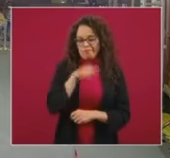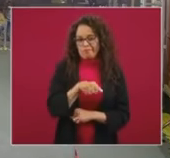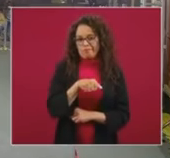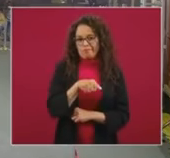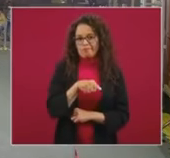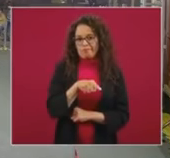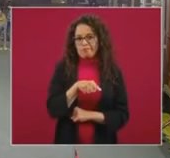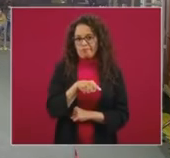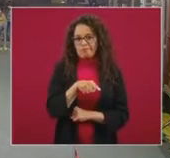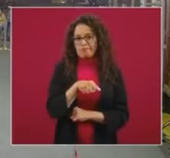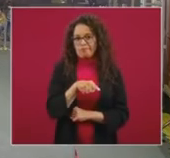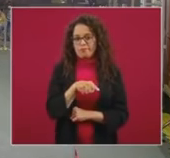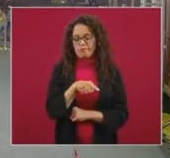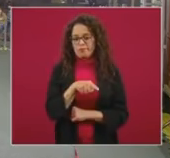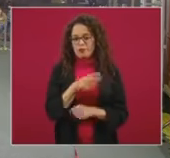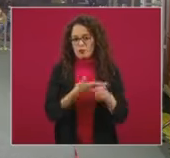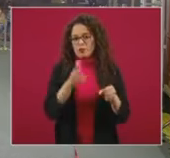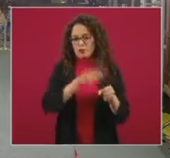preguntas.